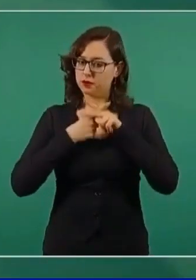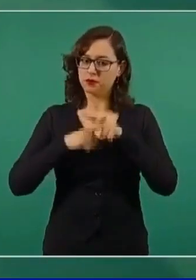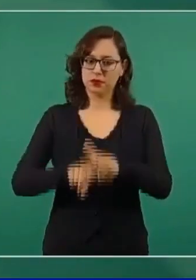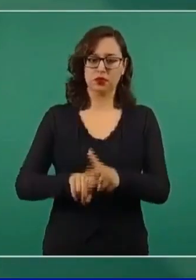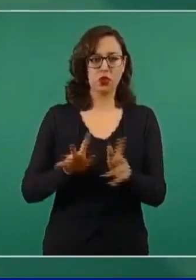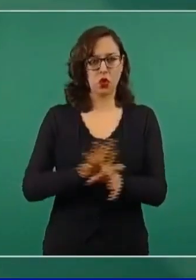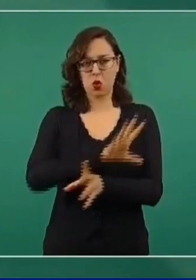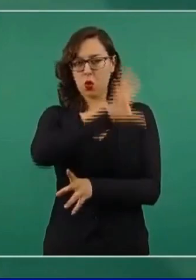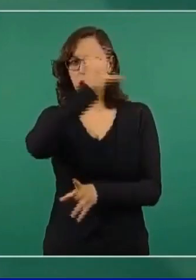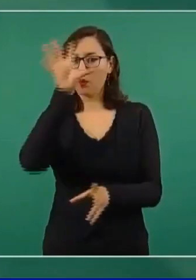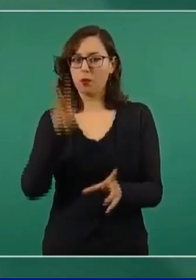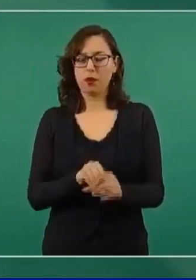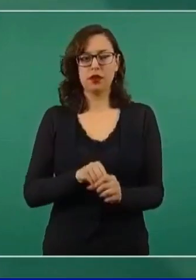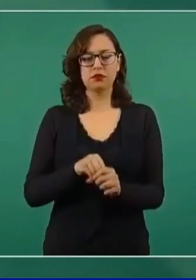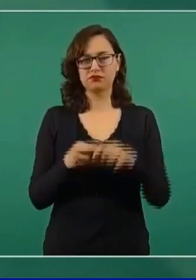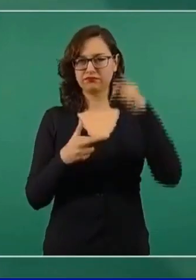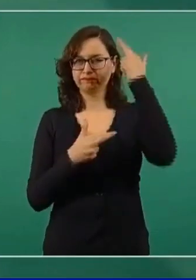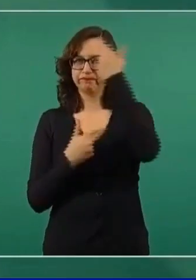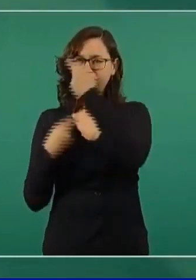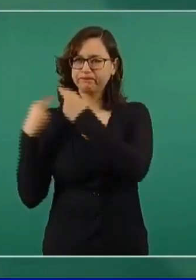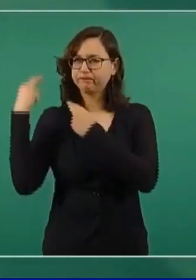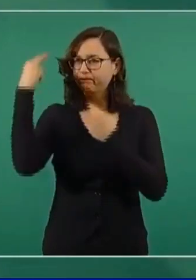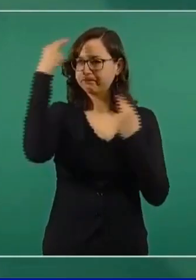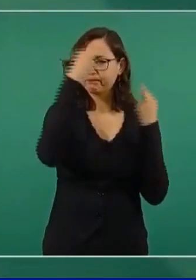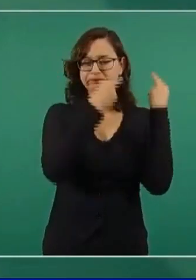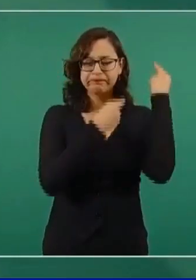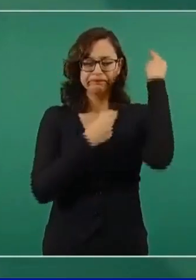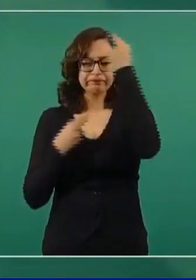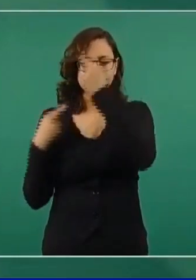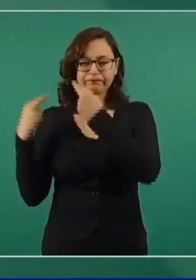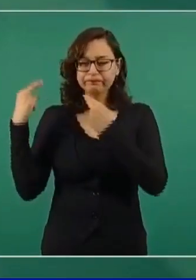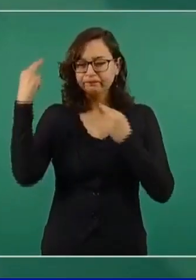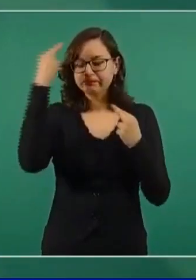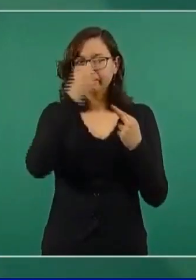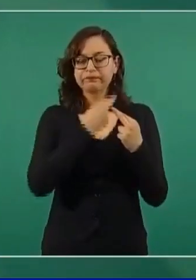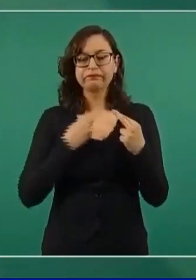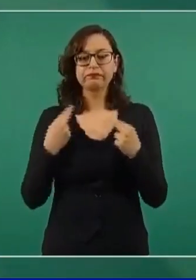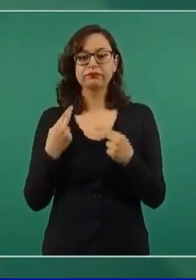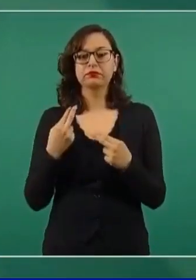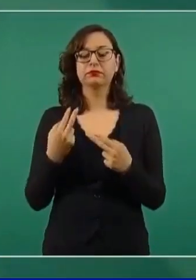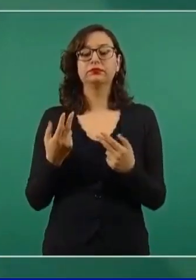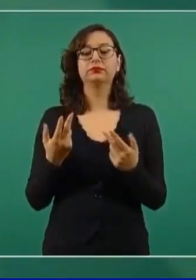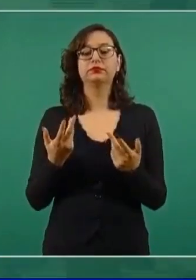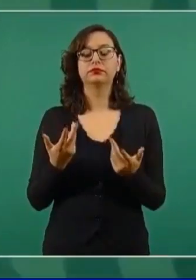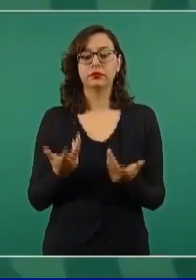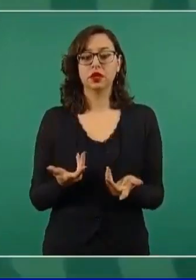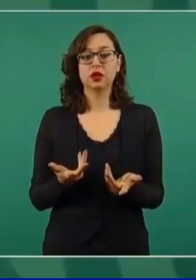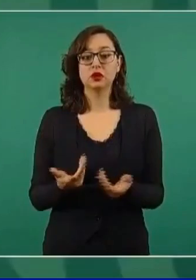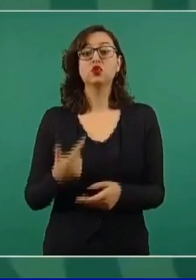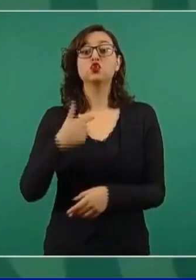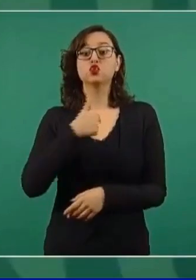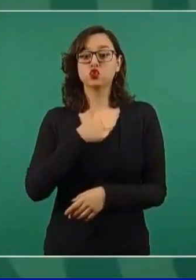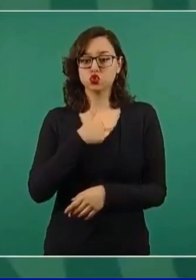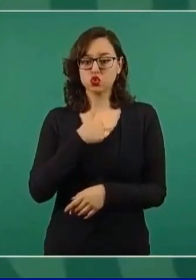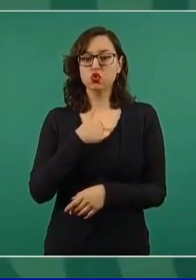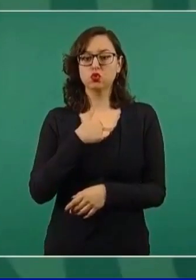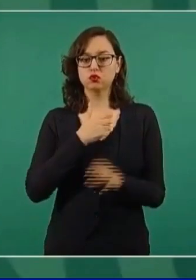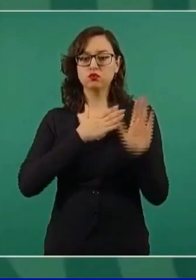revisión, ya comenzó los trabajos de revisión. Yo soy aval